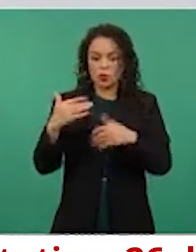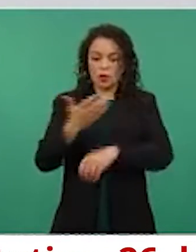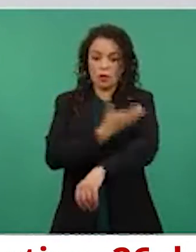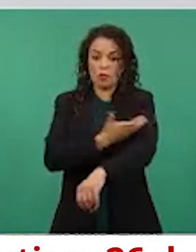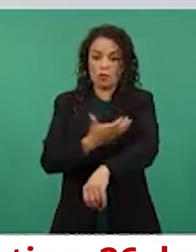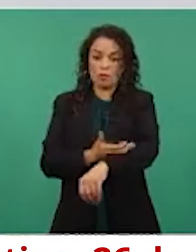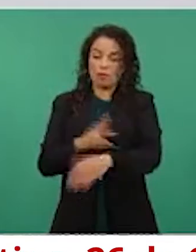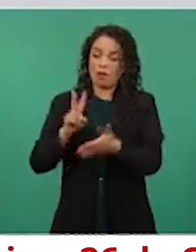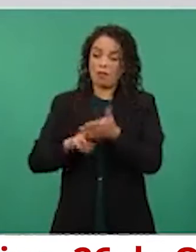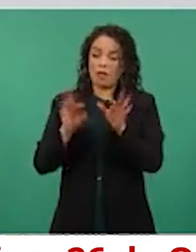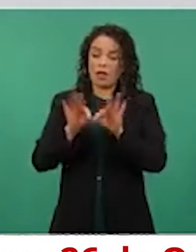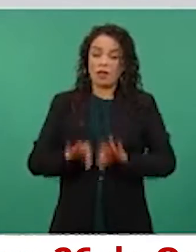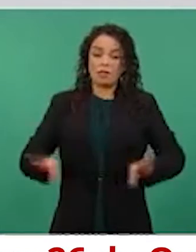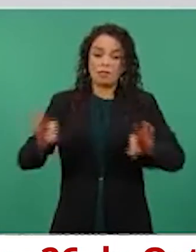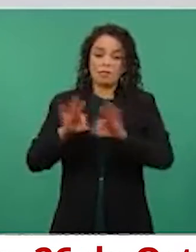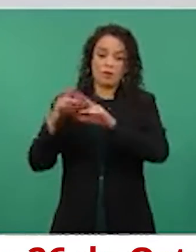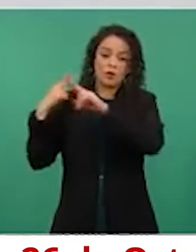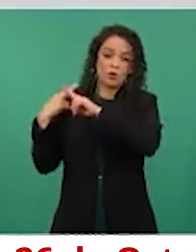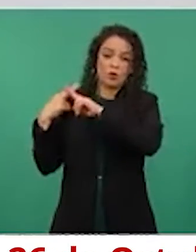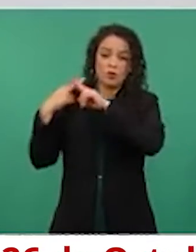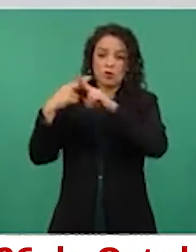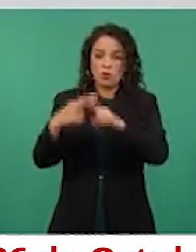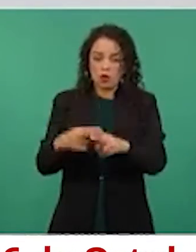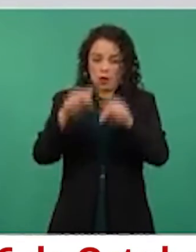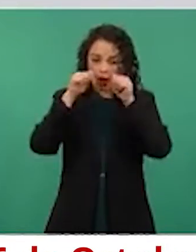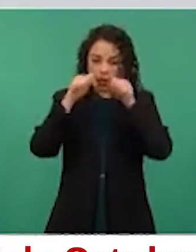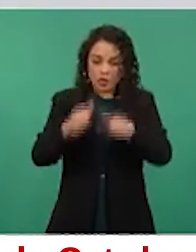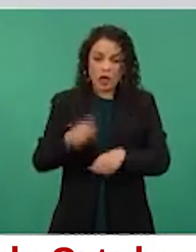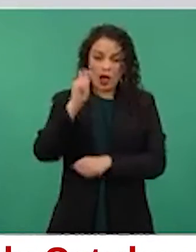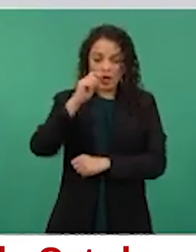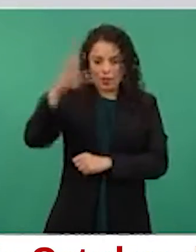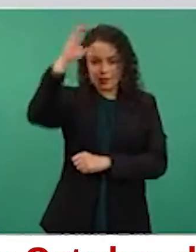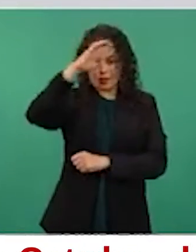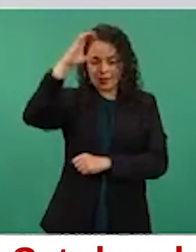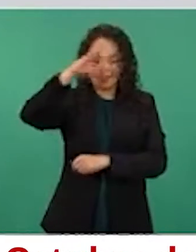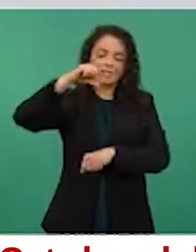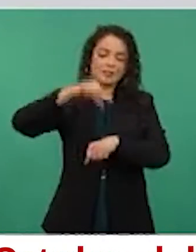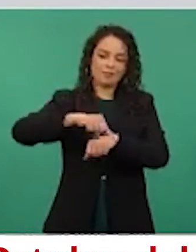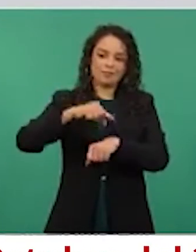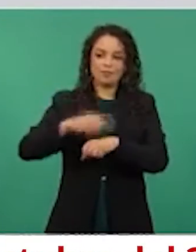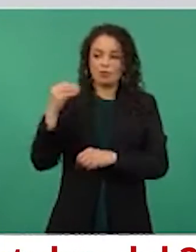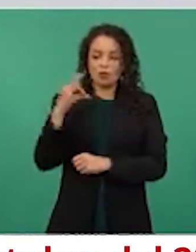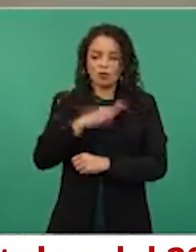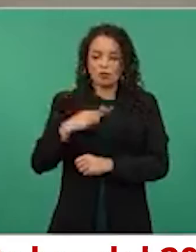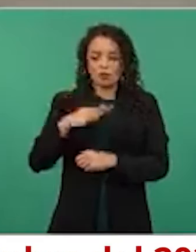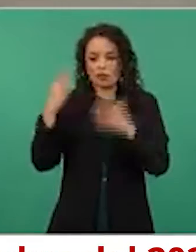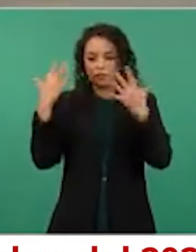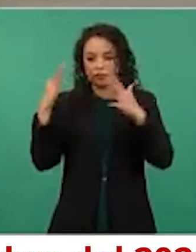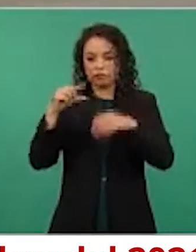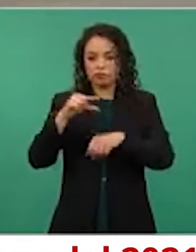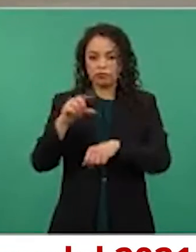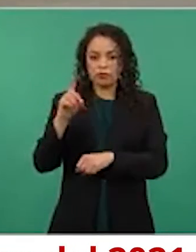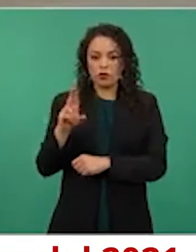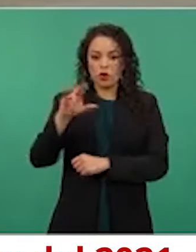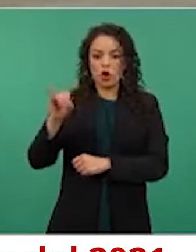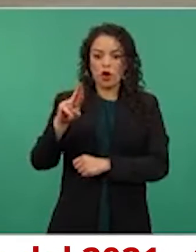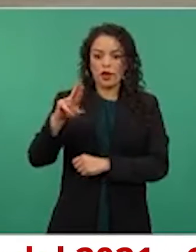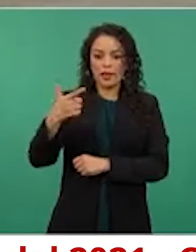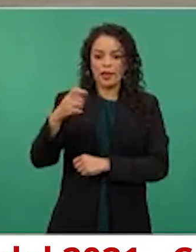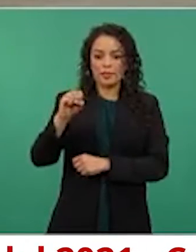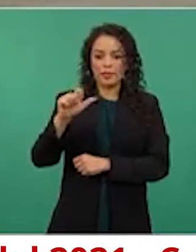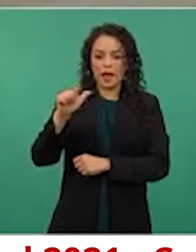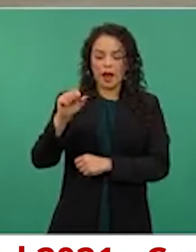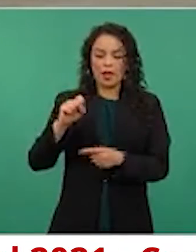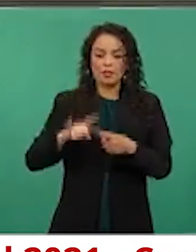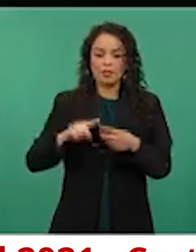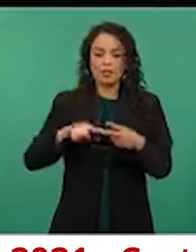contribución de toda una vida a la ciencia médica. Muchas felicidades a los doctores Jorge Salas Hernández y